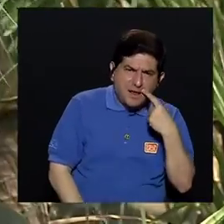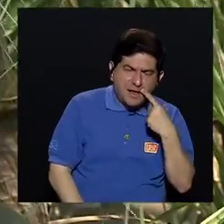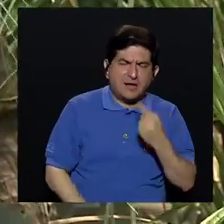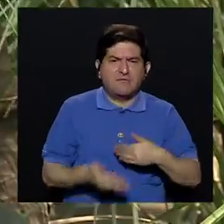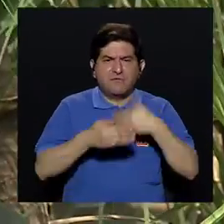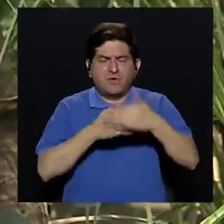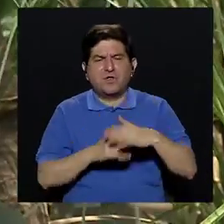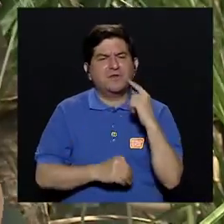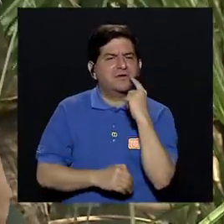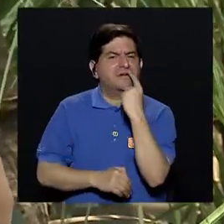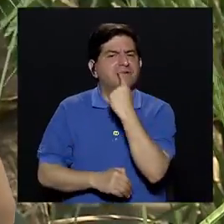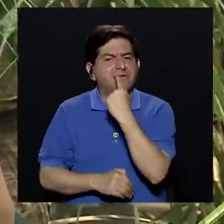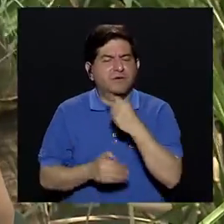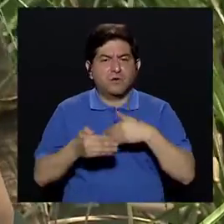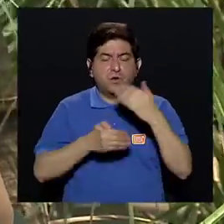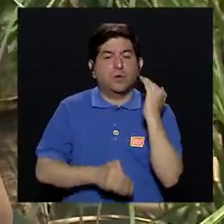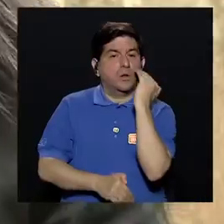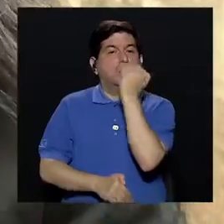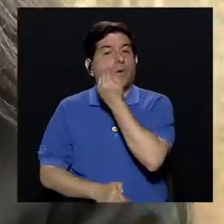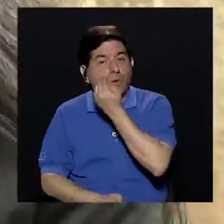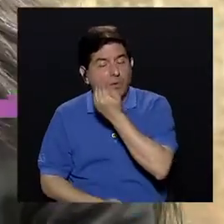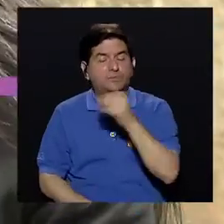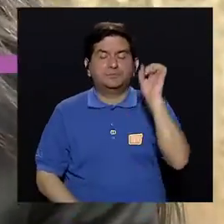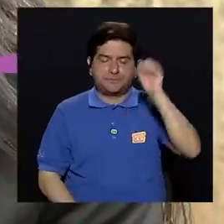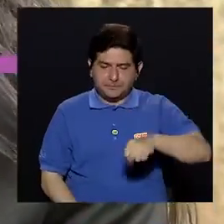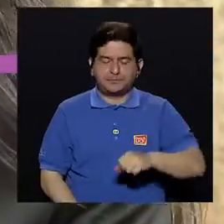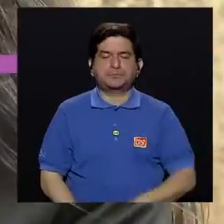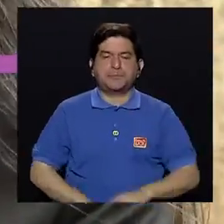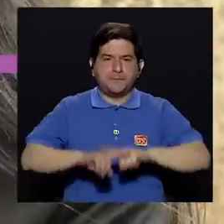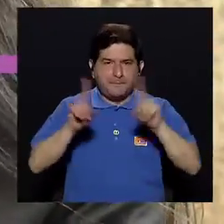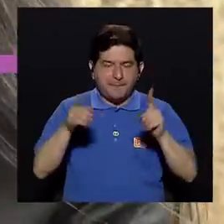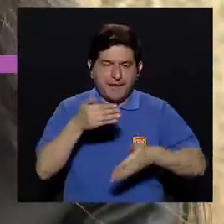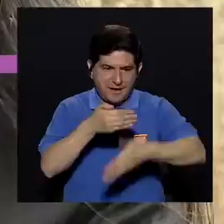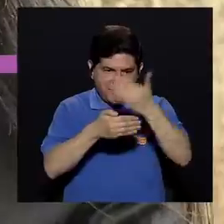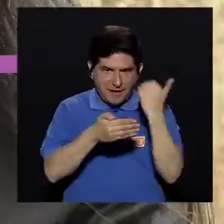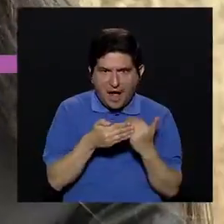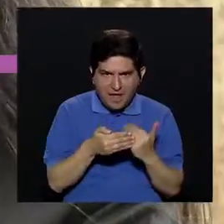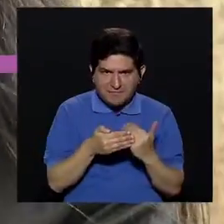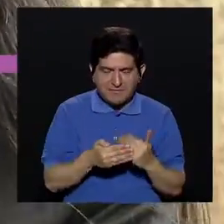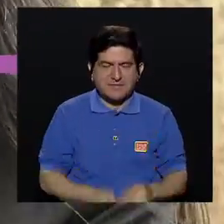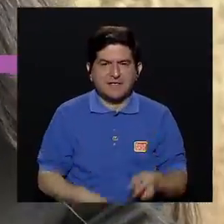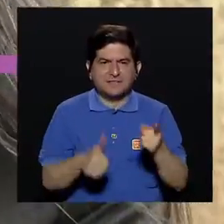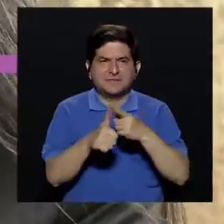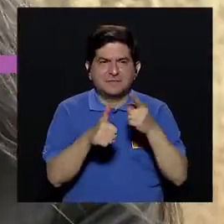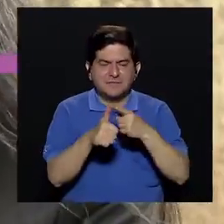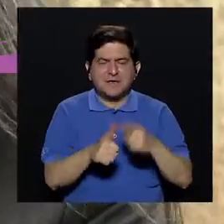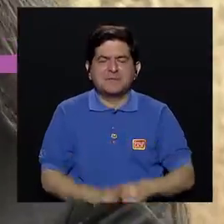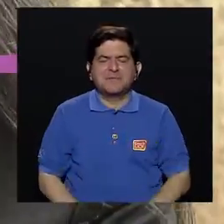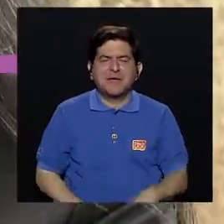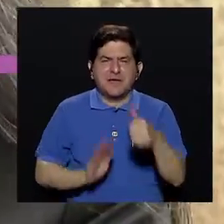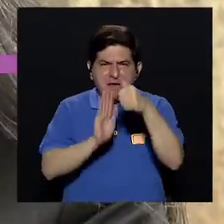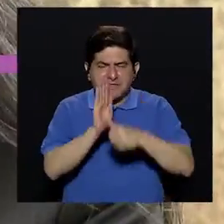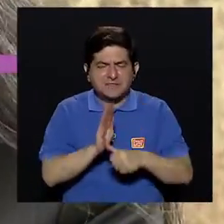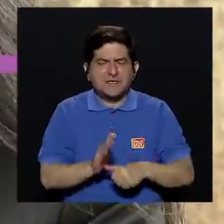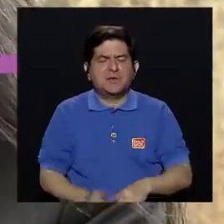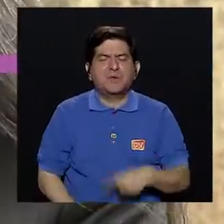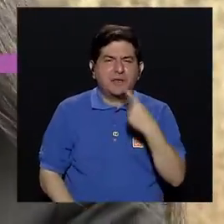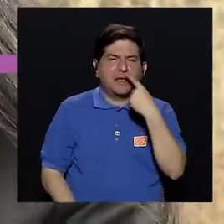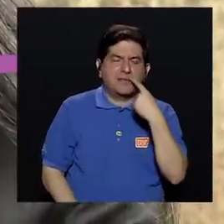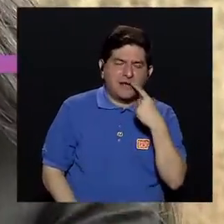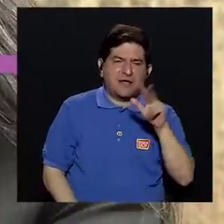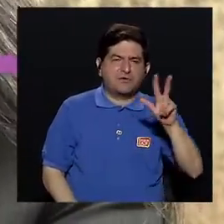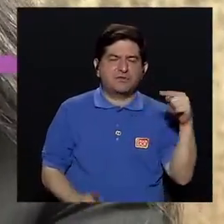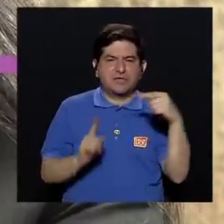la encía y demás, ¿verdad? Sí, exacto. Pero antes de, por ejemplo, la primera cirugía del labio, que es entre 3 y 6 meses,